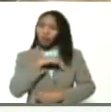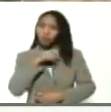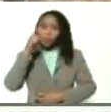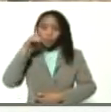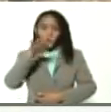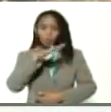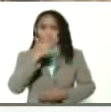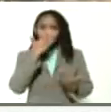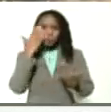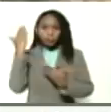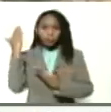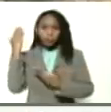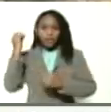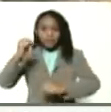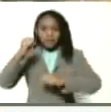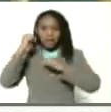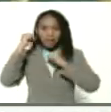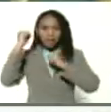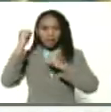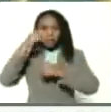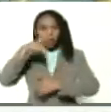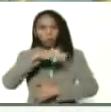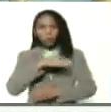pueblo que viva el pueblo presidente